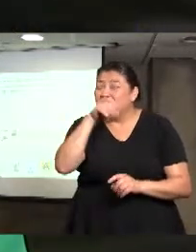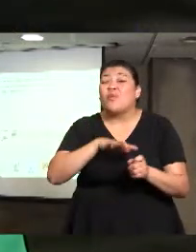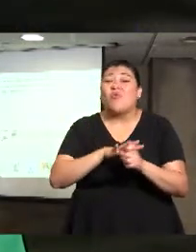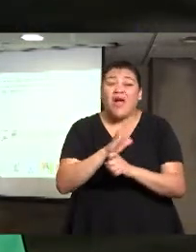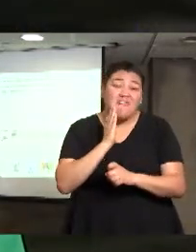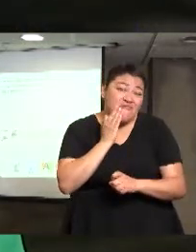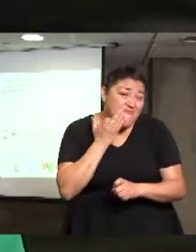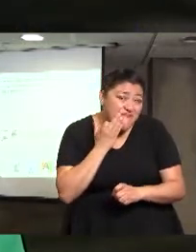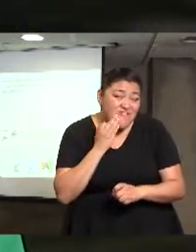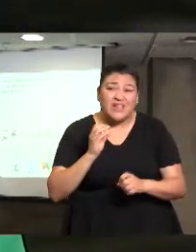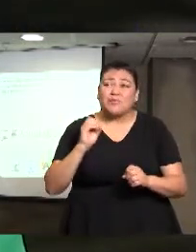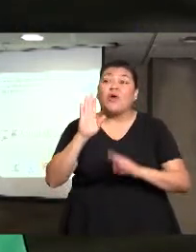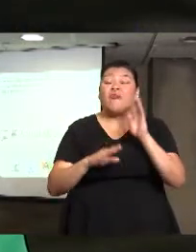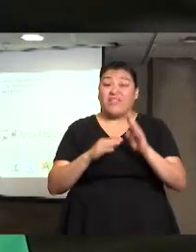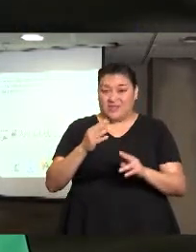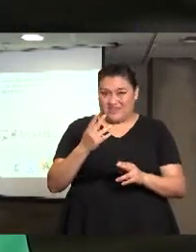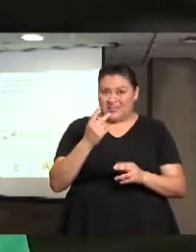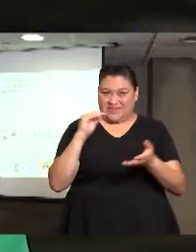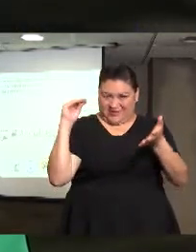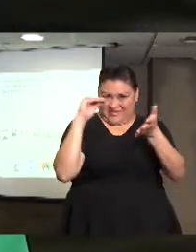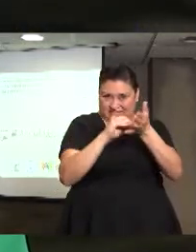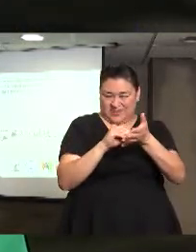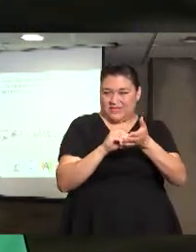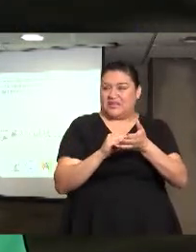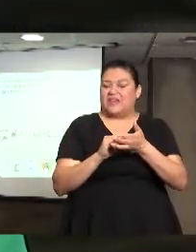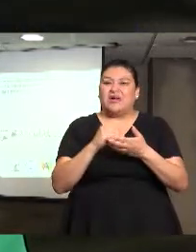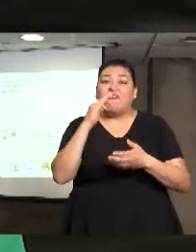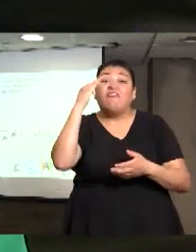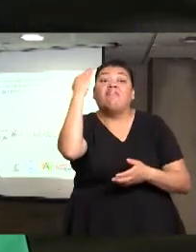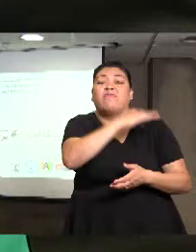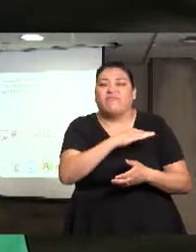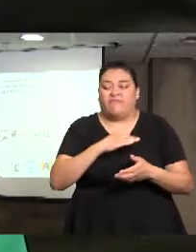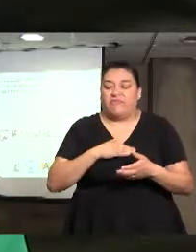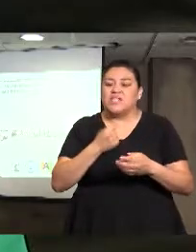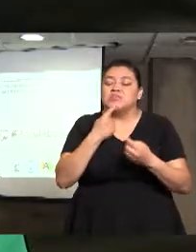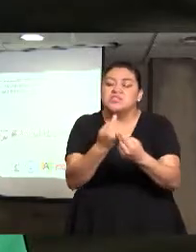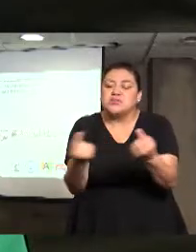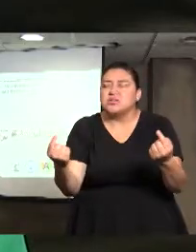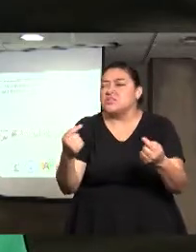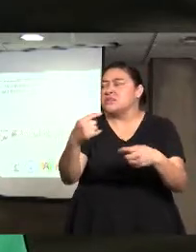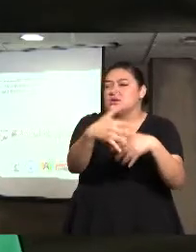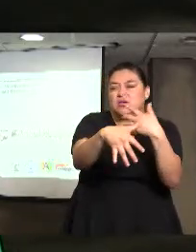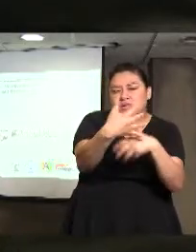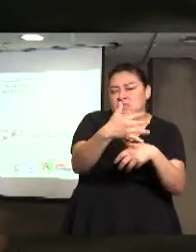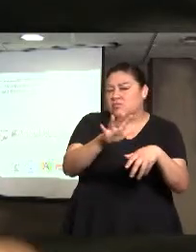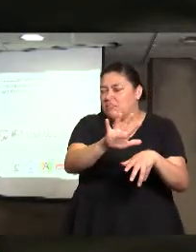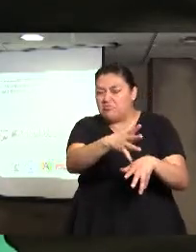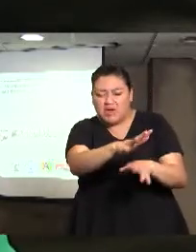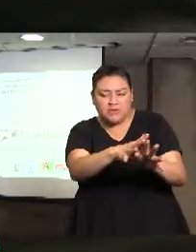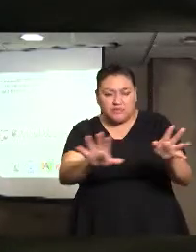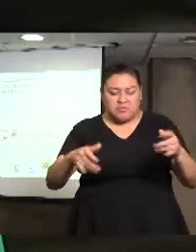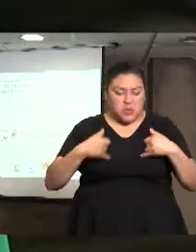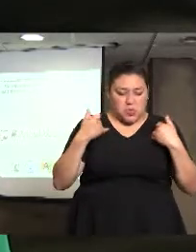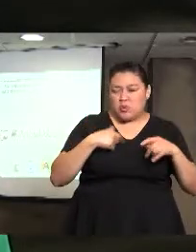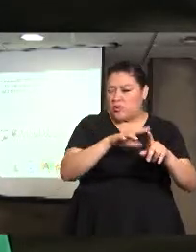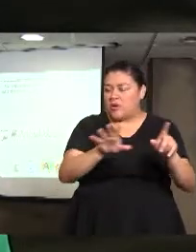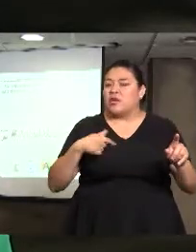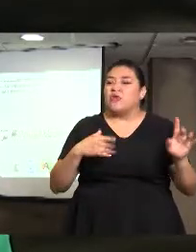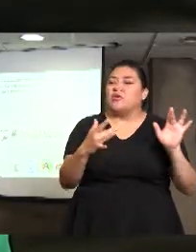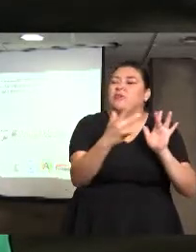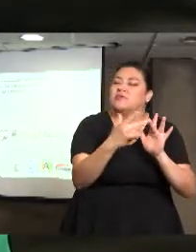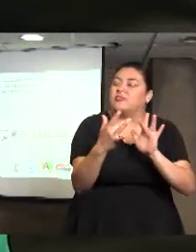hacen contacto con 10, 15 niñas en un clic,